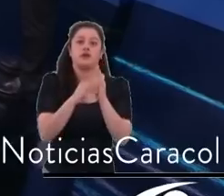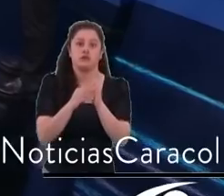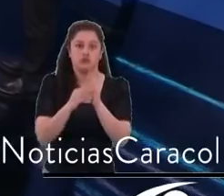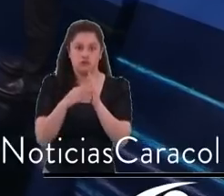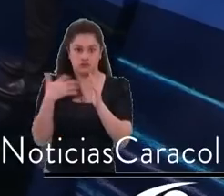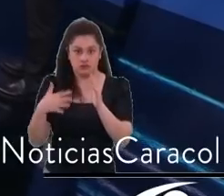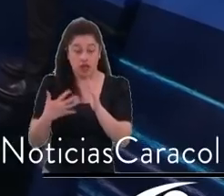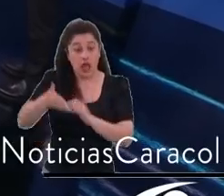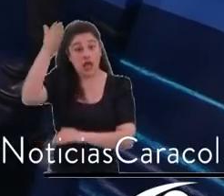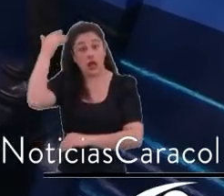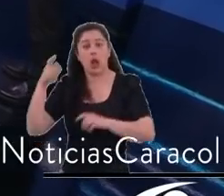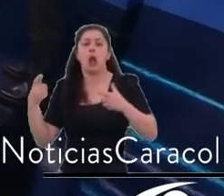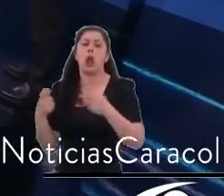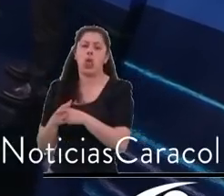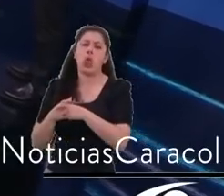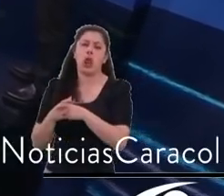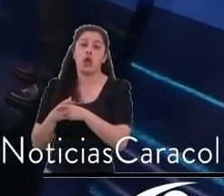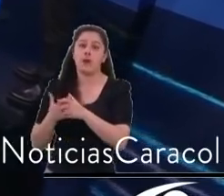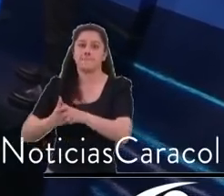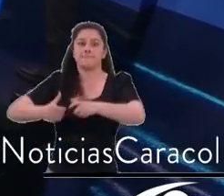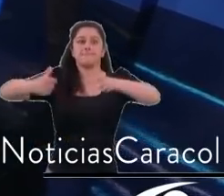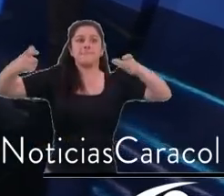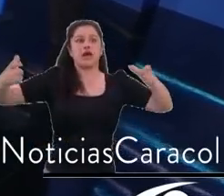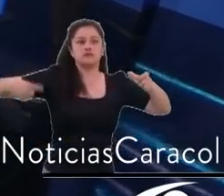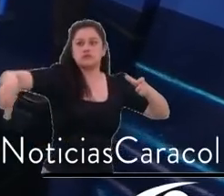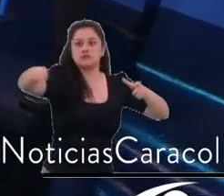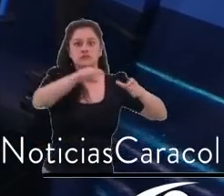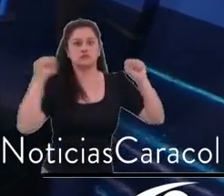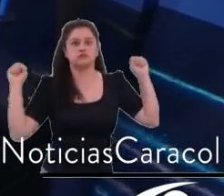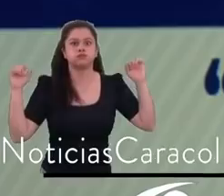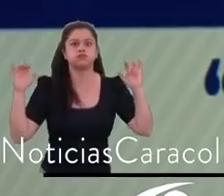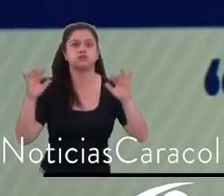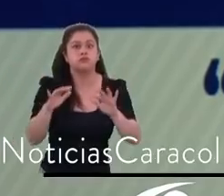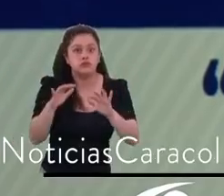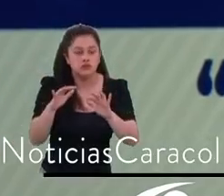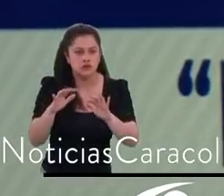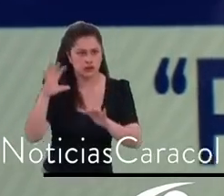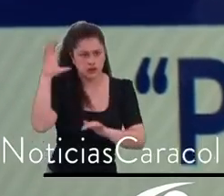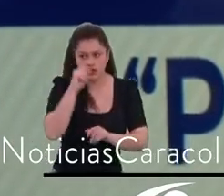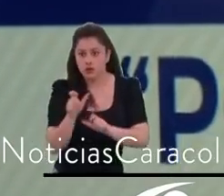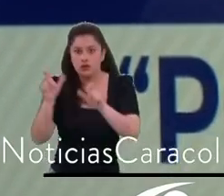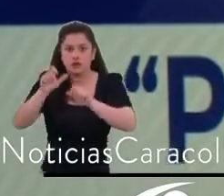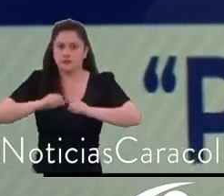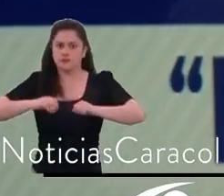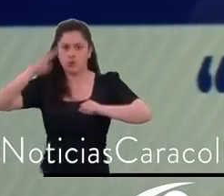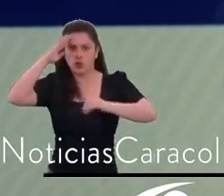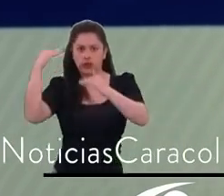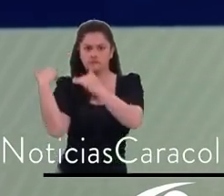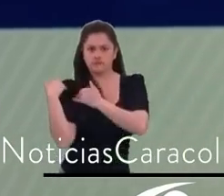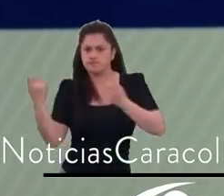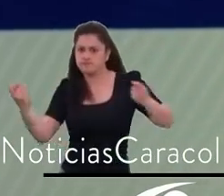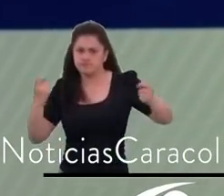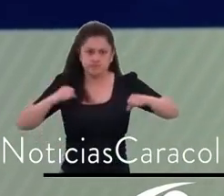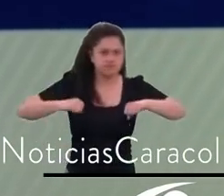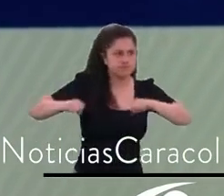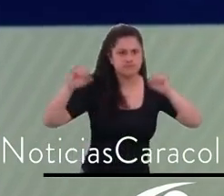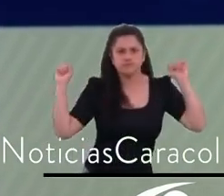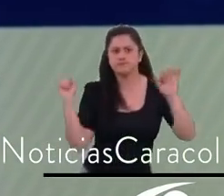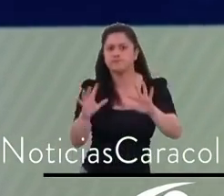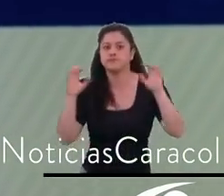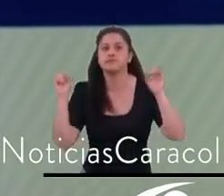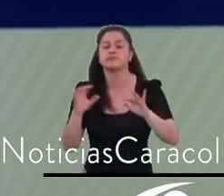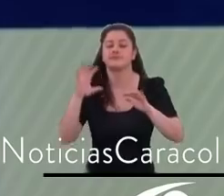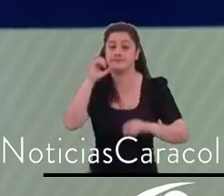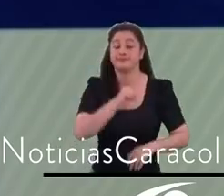necesitamos que la justicia haga su parte, que cuando la policía captura a los ladrones y captura a los criminales, no los deje libres y no los suelte. Entonces, en las cinco temas